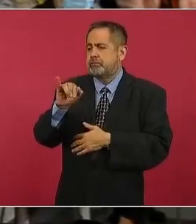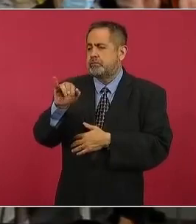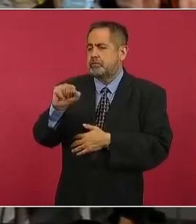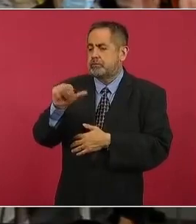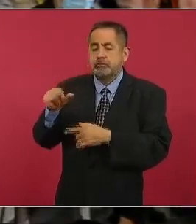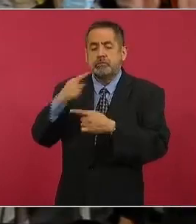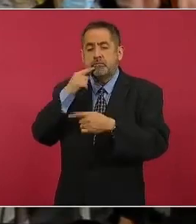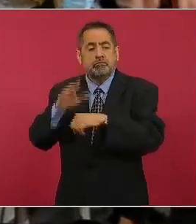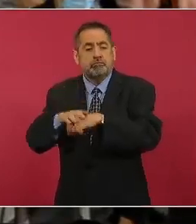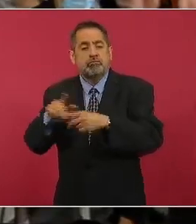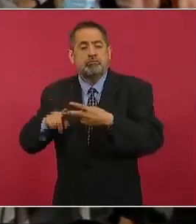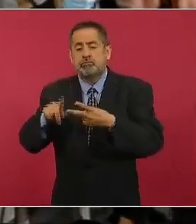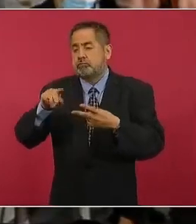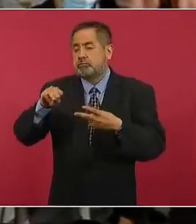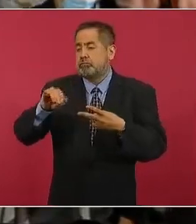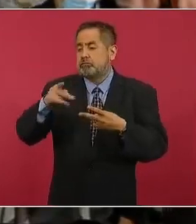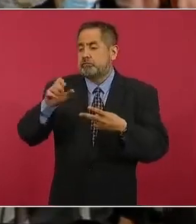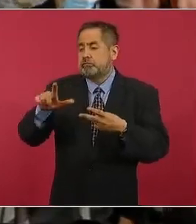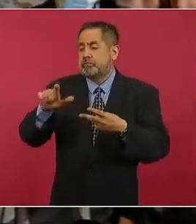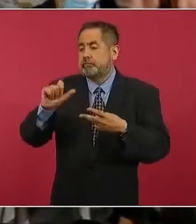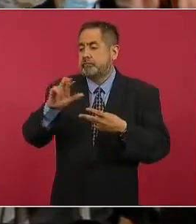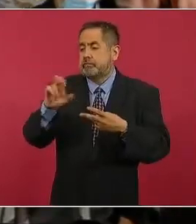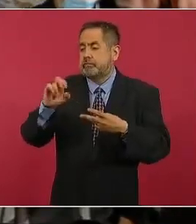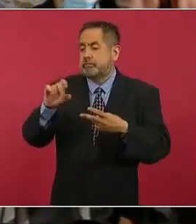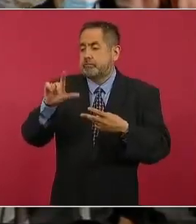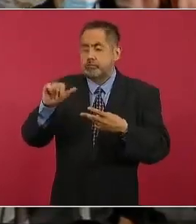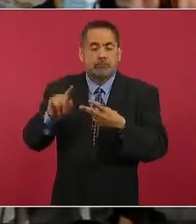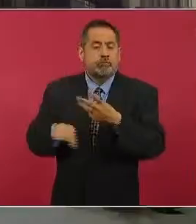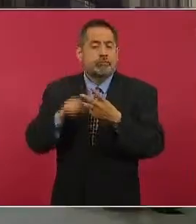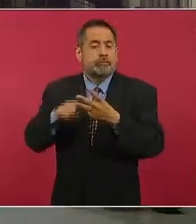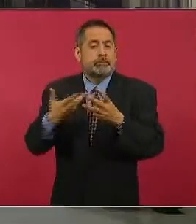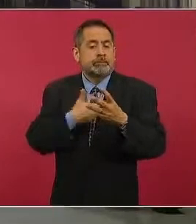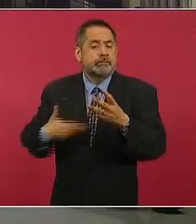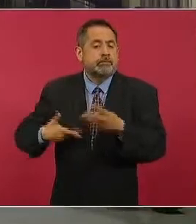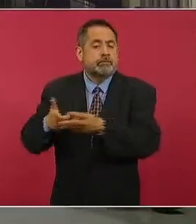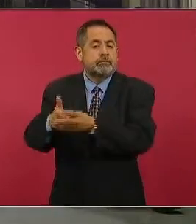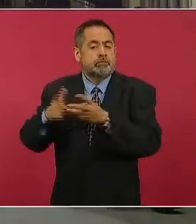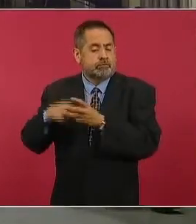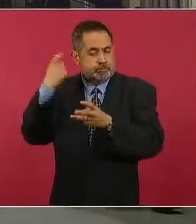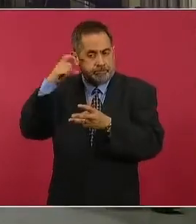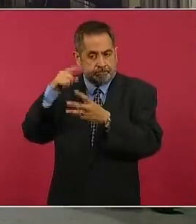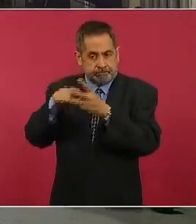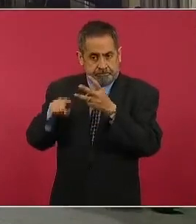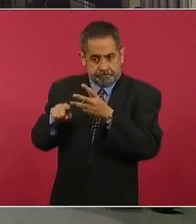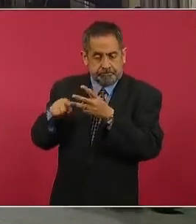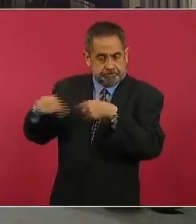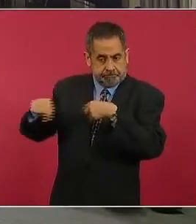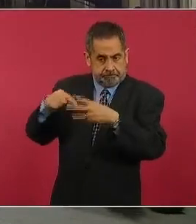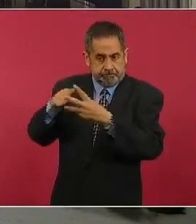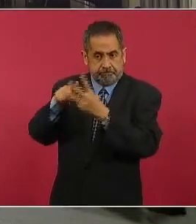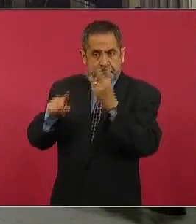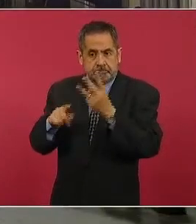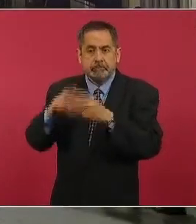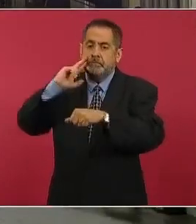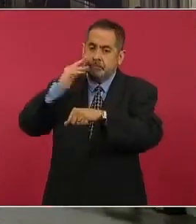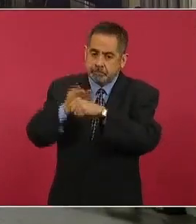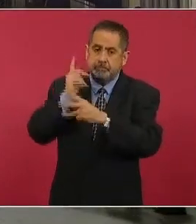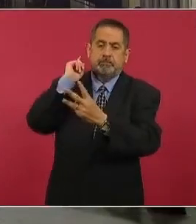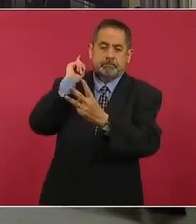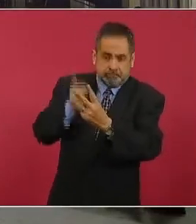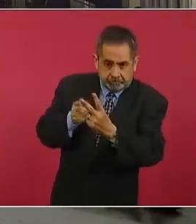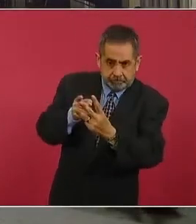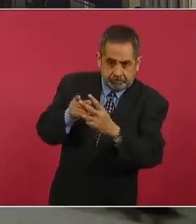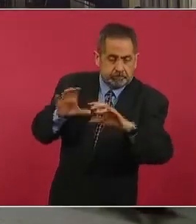Miquel Arriola y Gabriel Solárez, que es el presidente del Club Gallos de Querétaro. ellos deben ser los principales responsables,